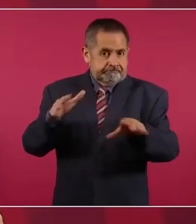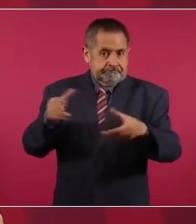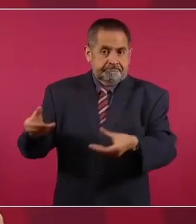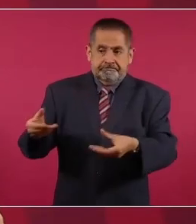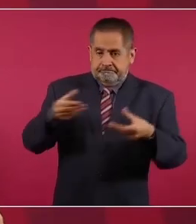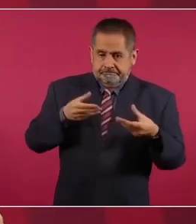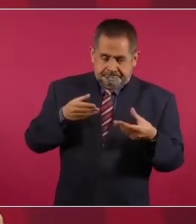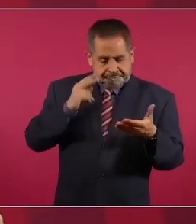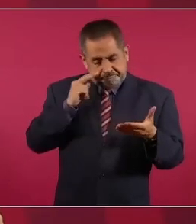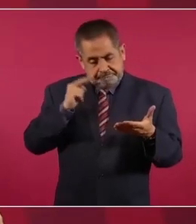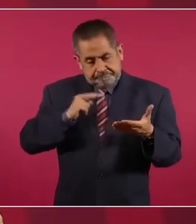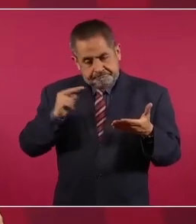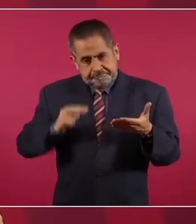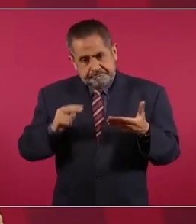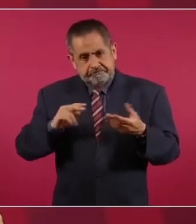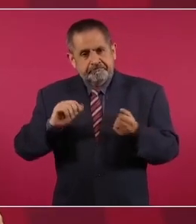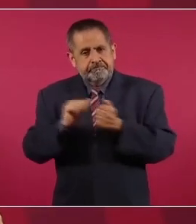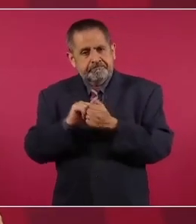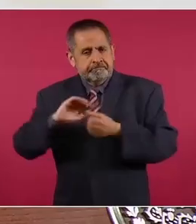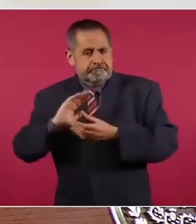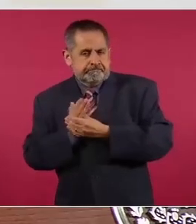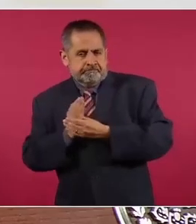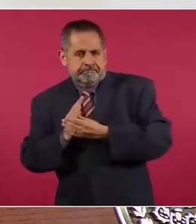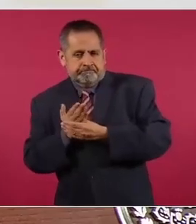y los anexos.